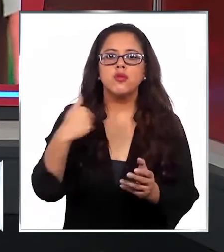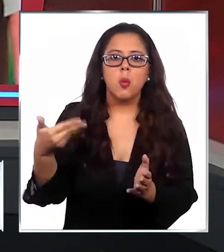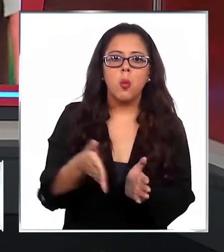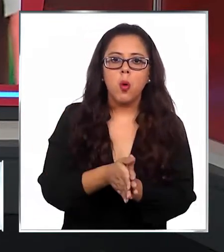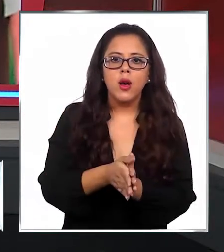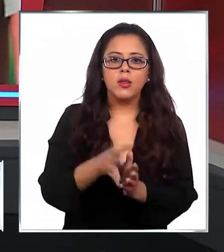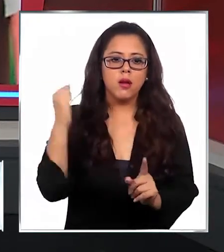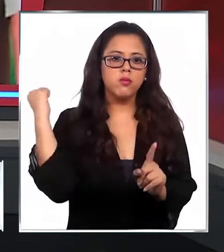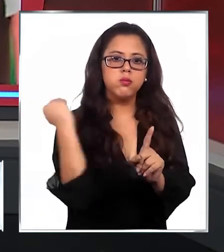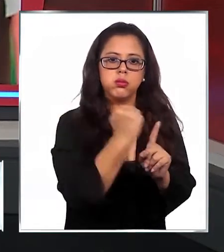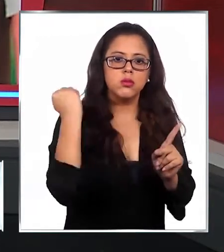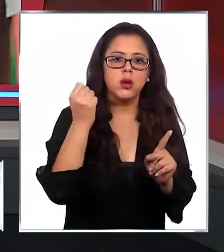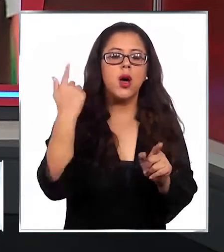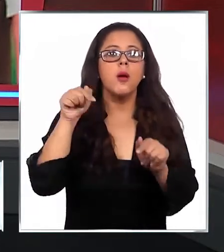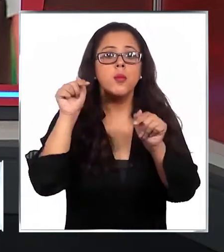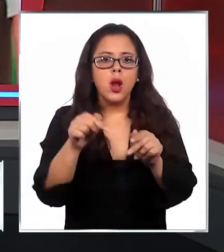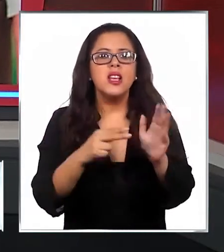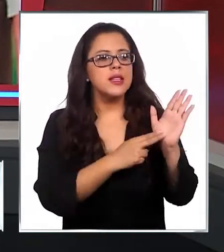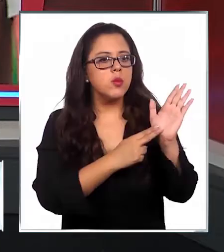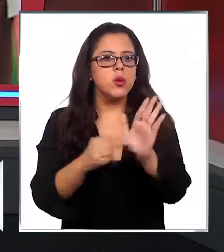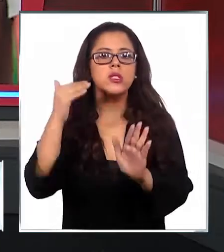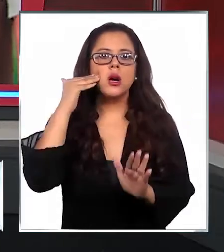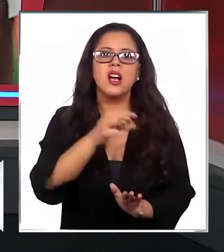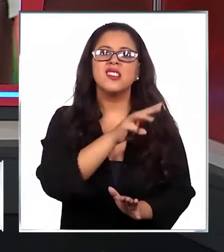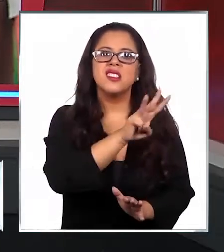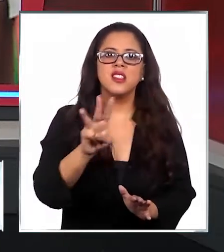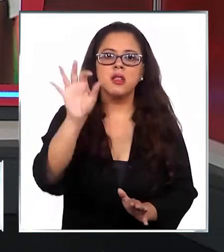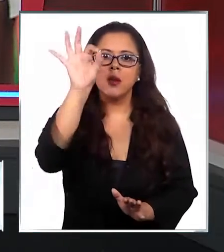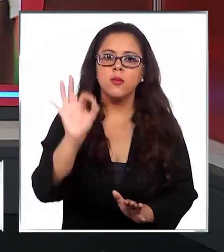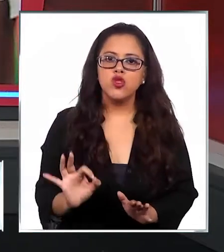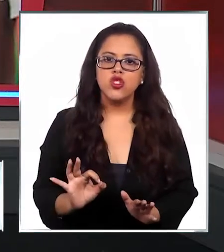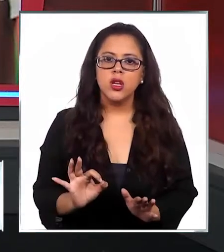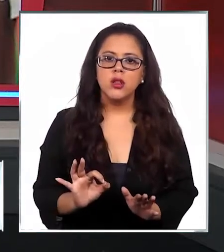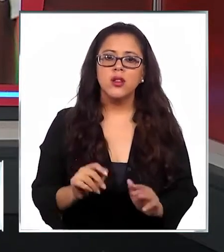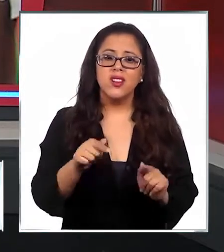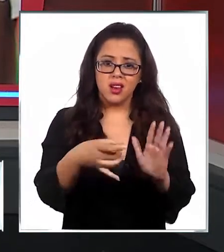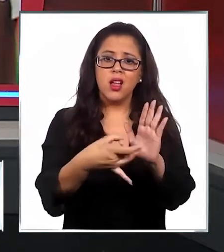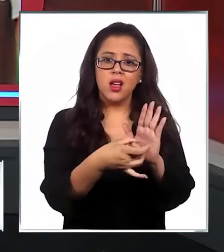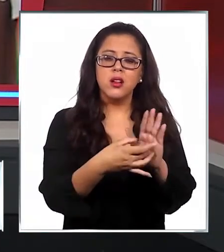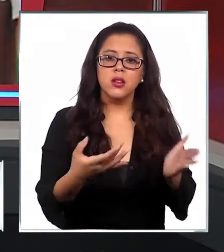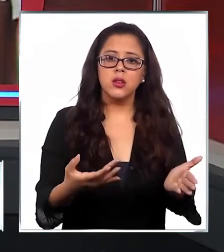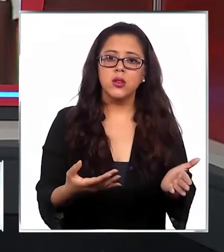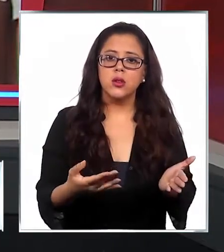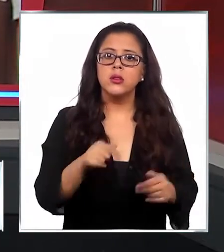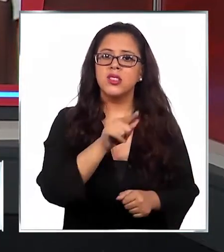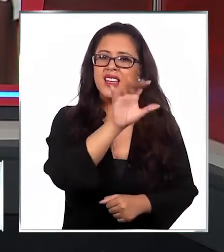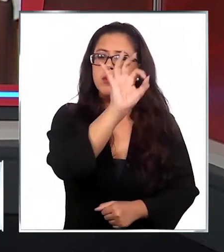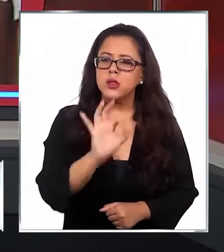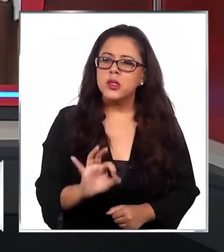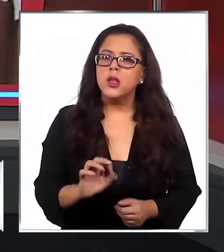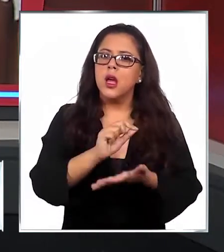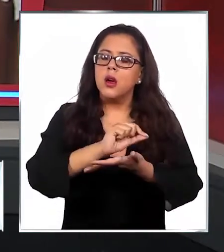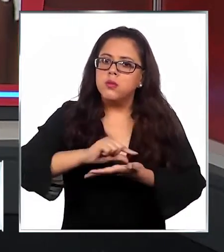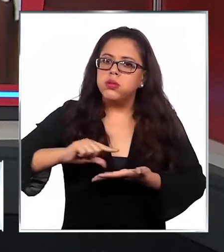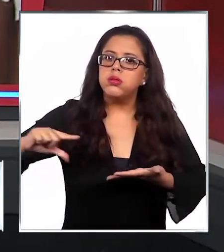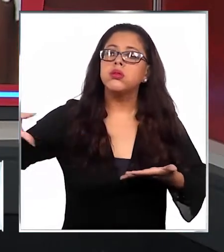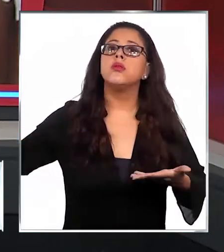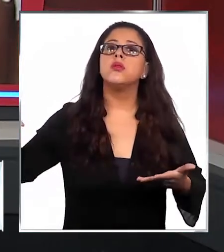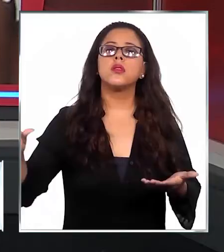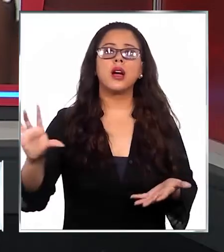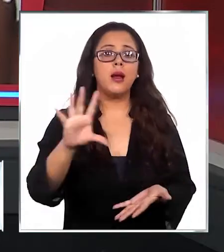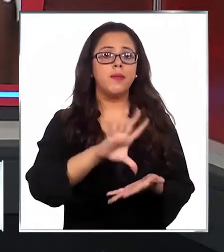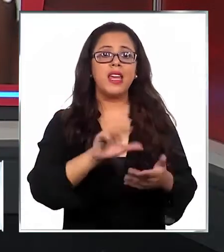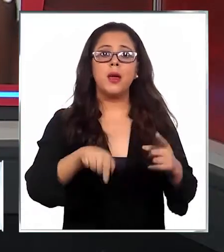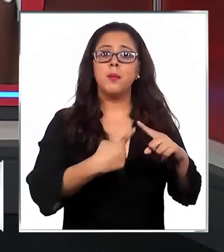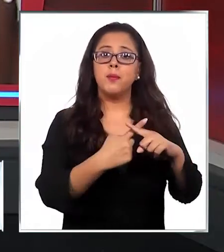Fiscalía y del Ministerio del Interior muestran un alza de casi 33% en este tipo de delitos, porcentaje que supera la media nacional